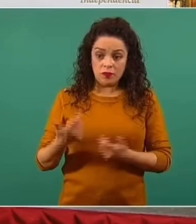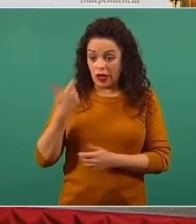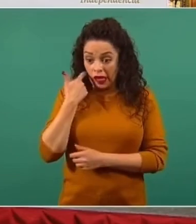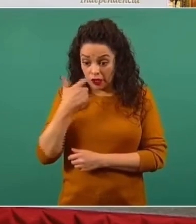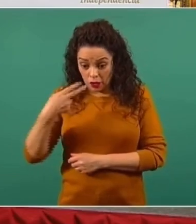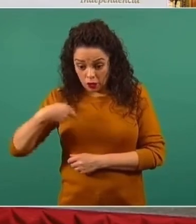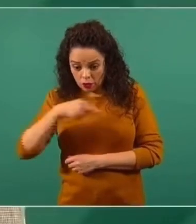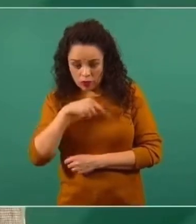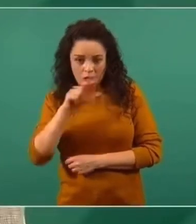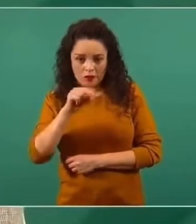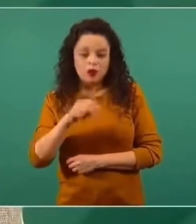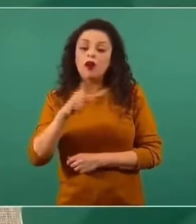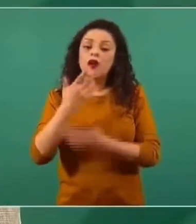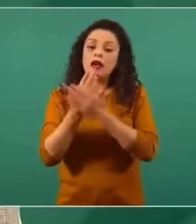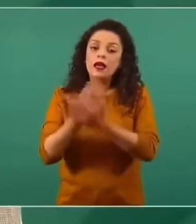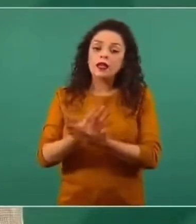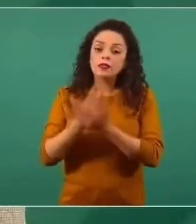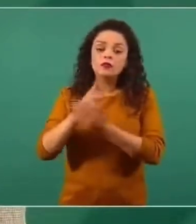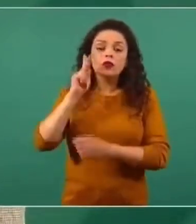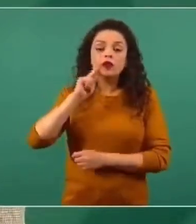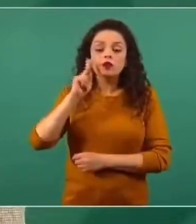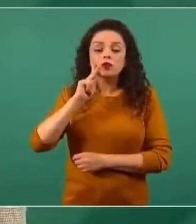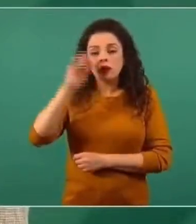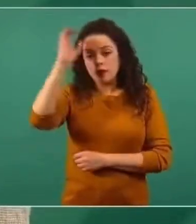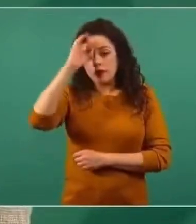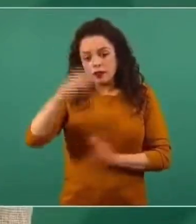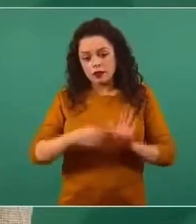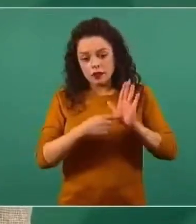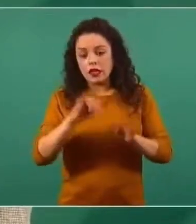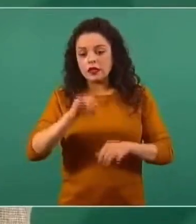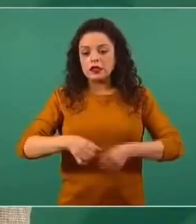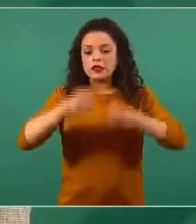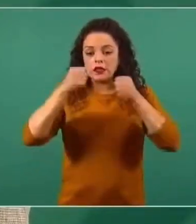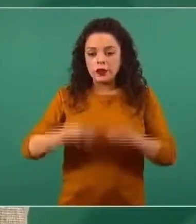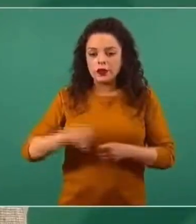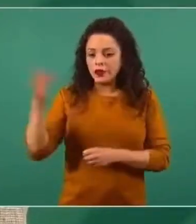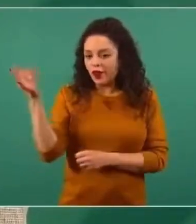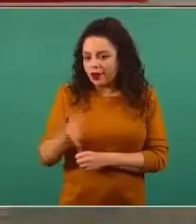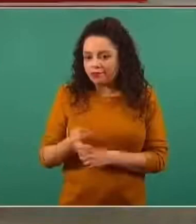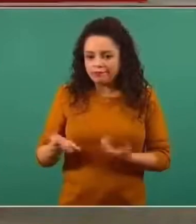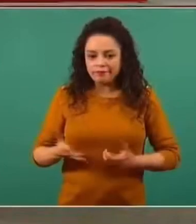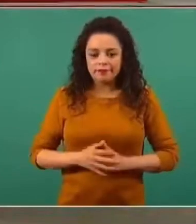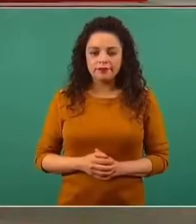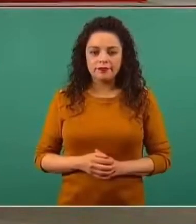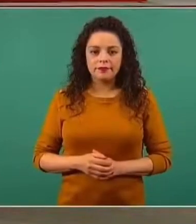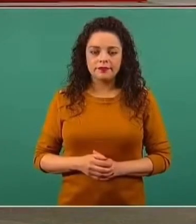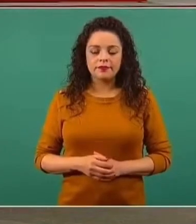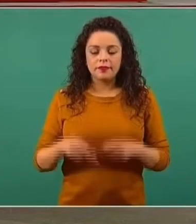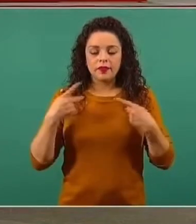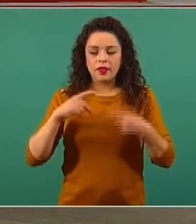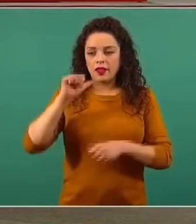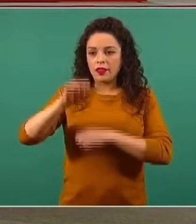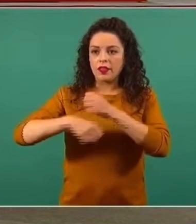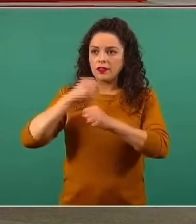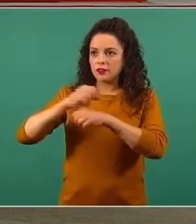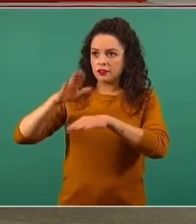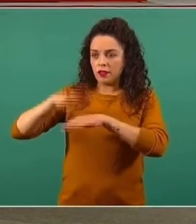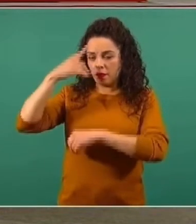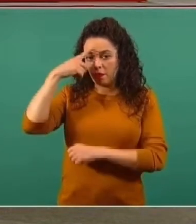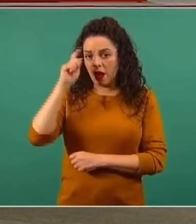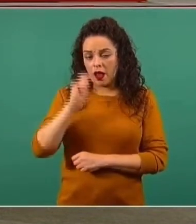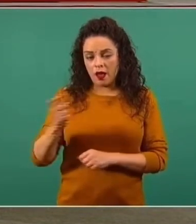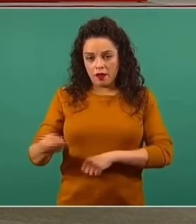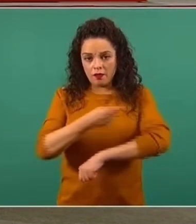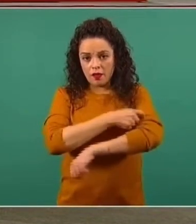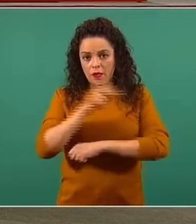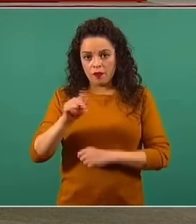no hay todavía evidencia científica de su seguridad y su eficacia. En personas de 16 años en adelante para la vacuna Pfizer y